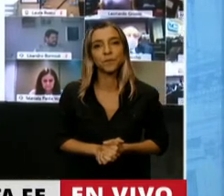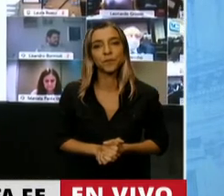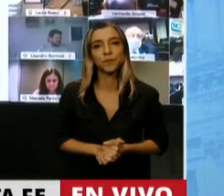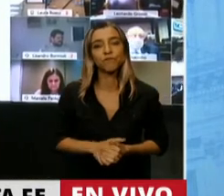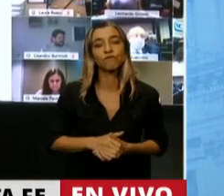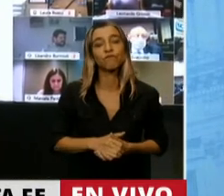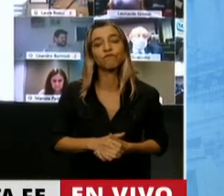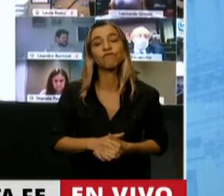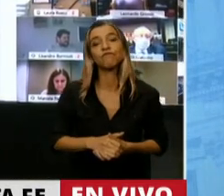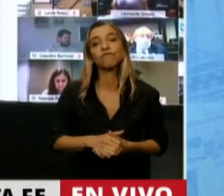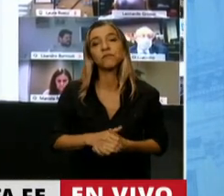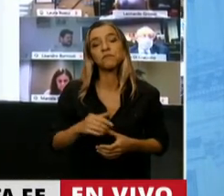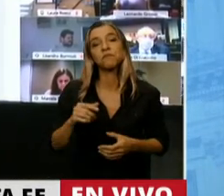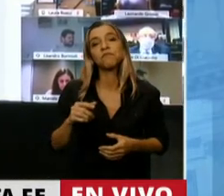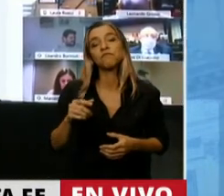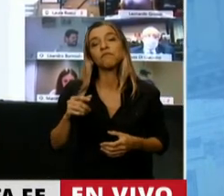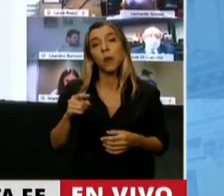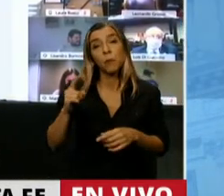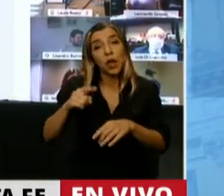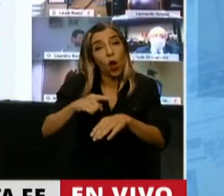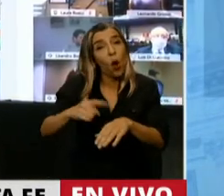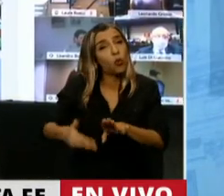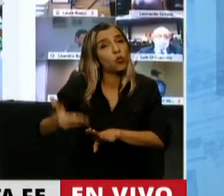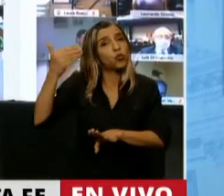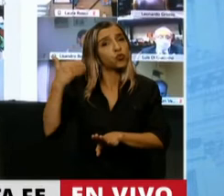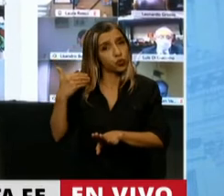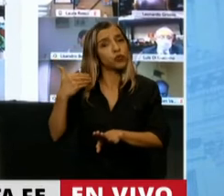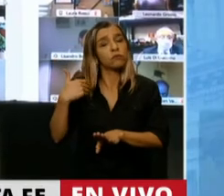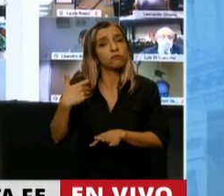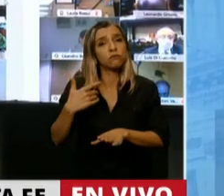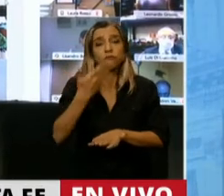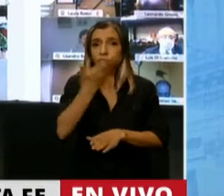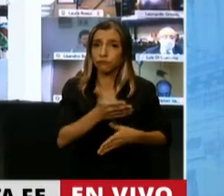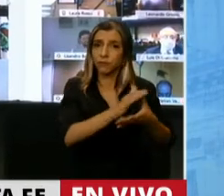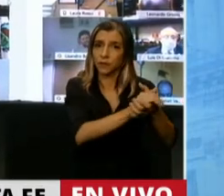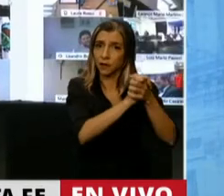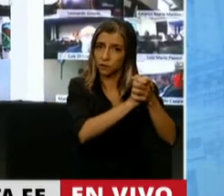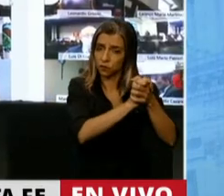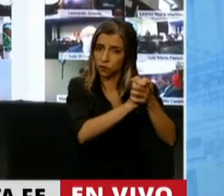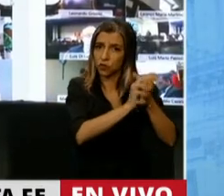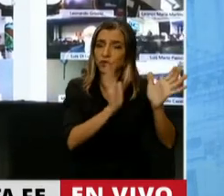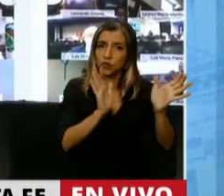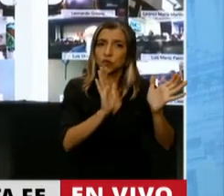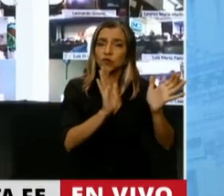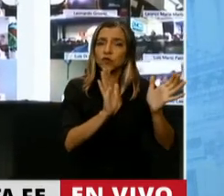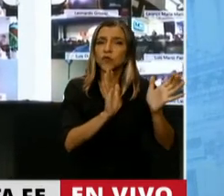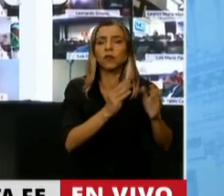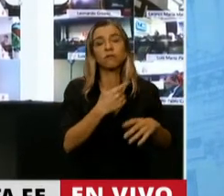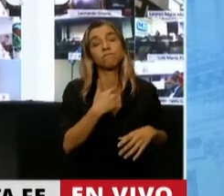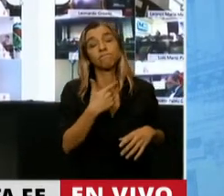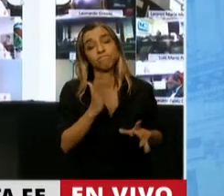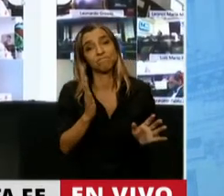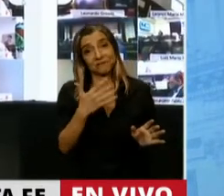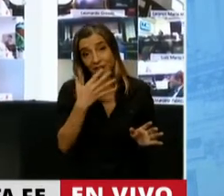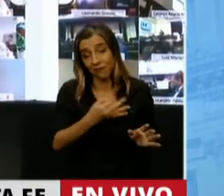Previo a eso, el doctor Raúl Alfonsín, abro paréntesis, una persona que me marcó